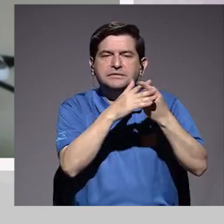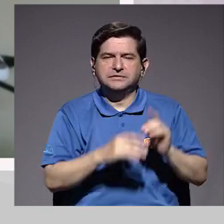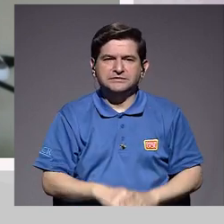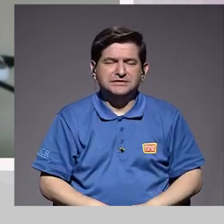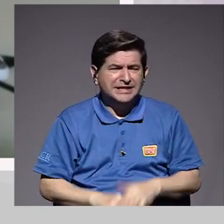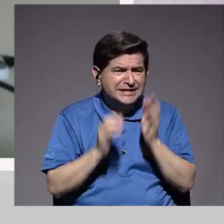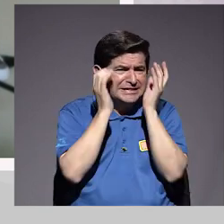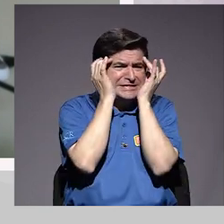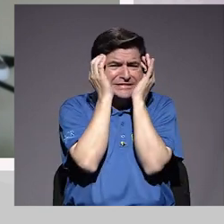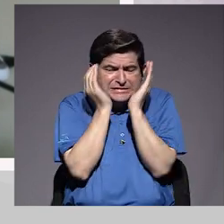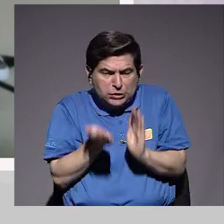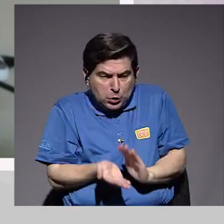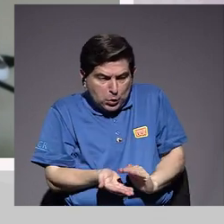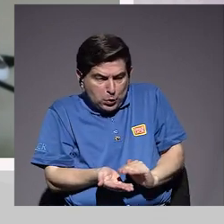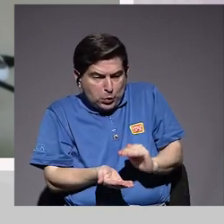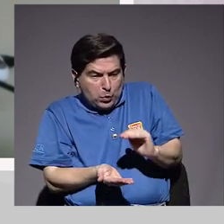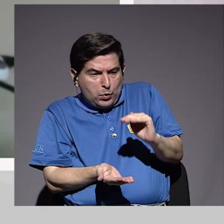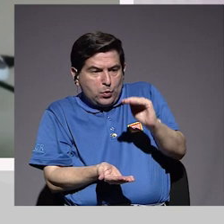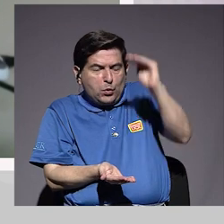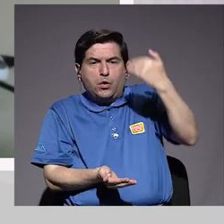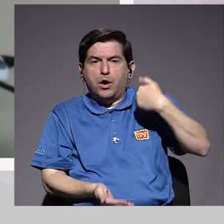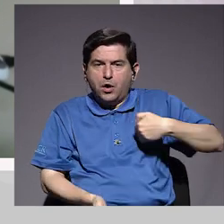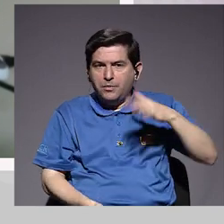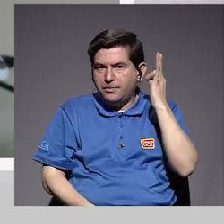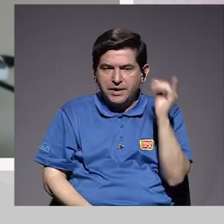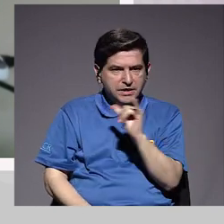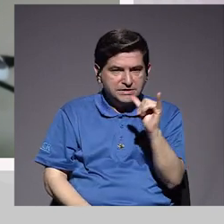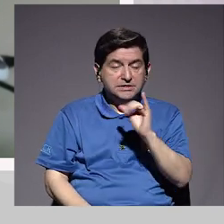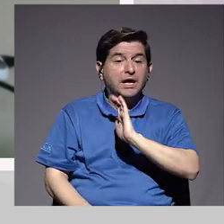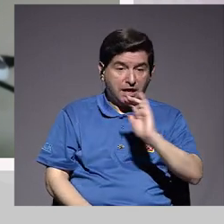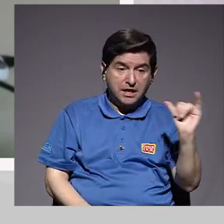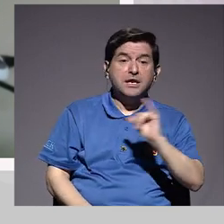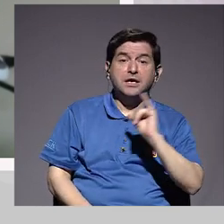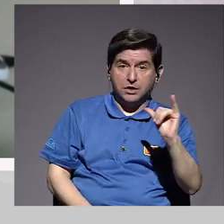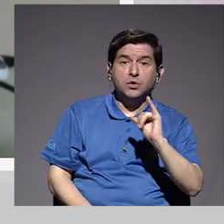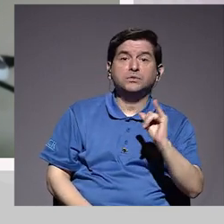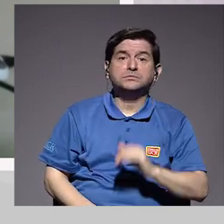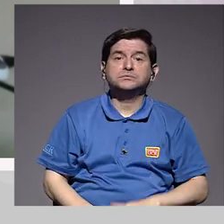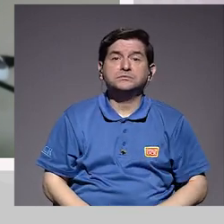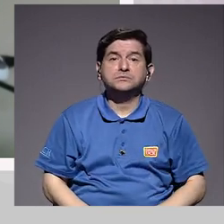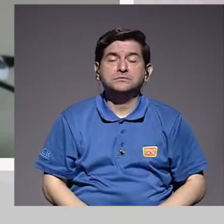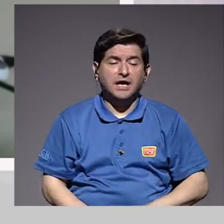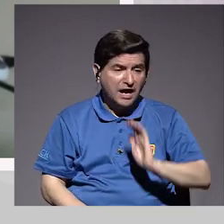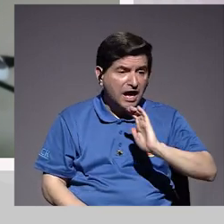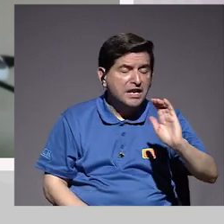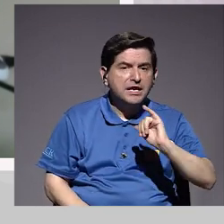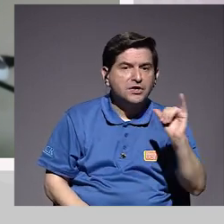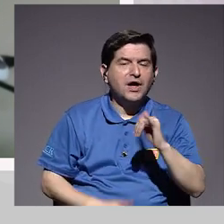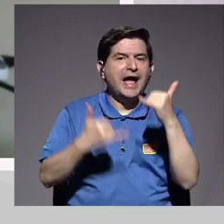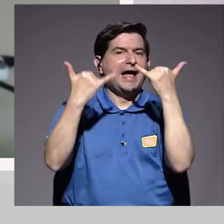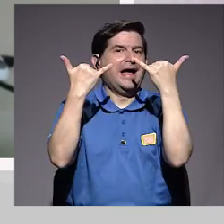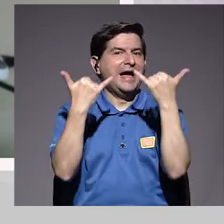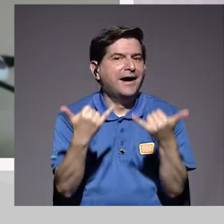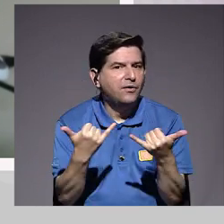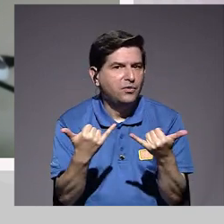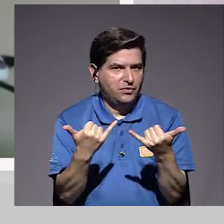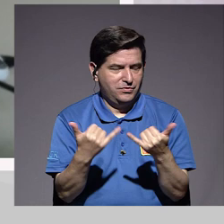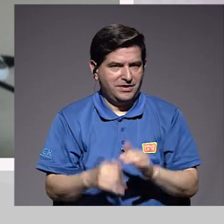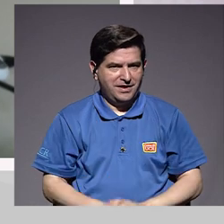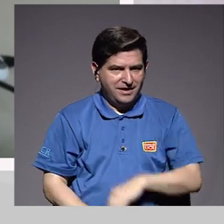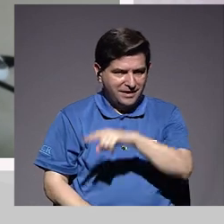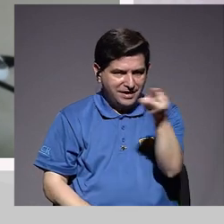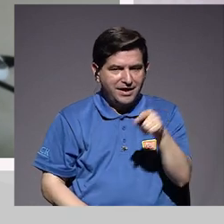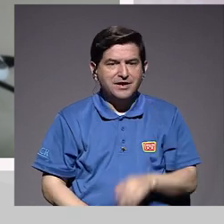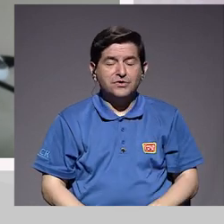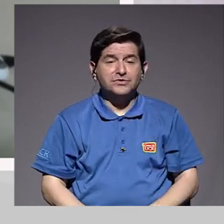mayor en los individuos, tanto en hombres como mujeres, en niños, por supuesto, también. Entonces muchos niños también ahora abordan las habitaciones de los